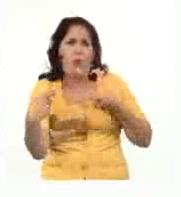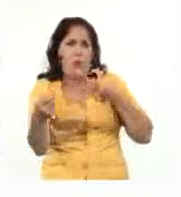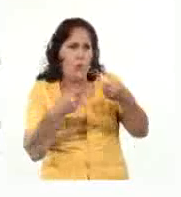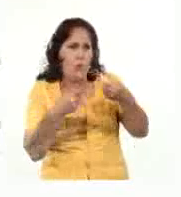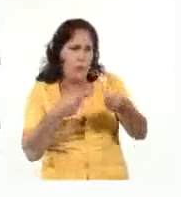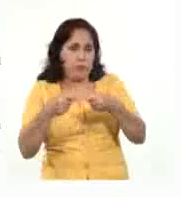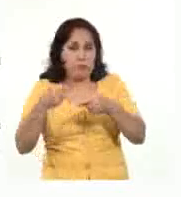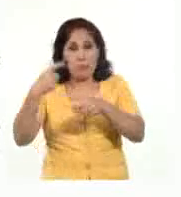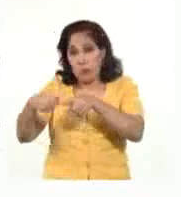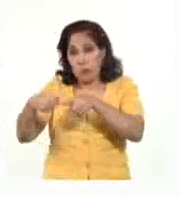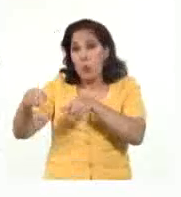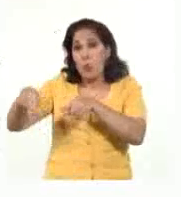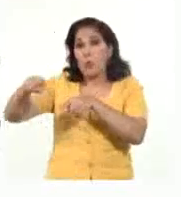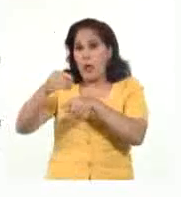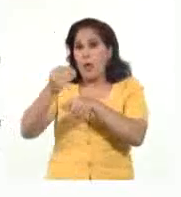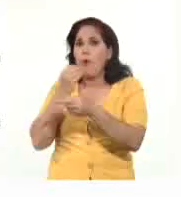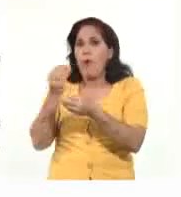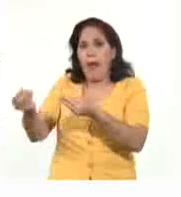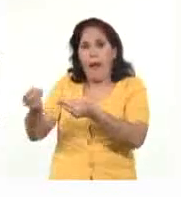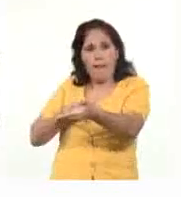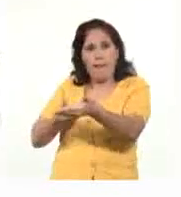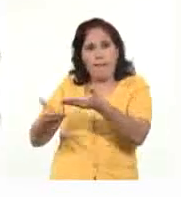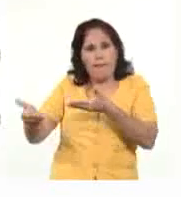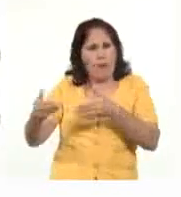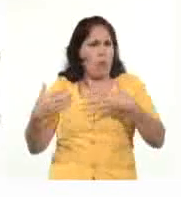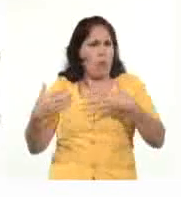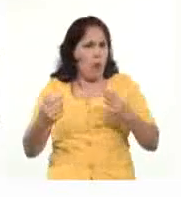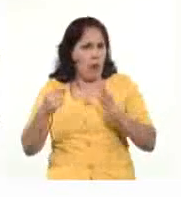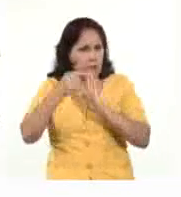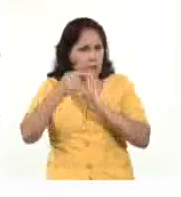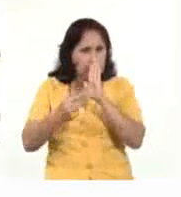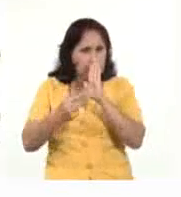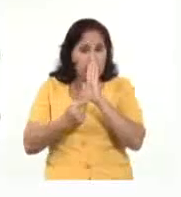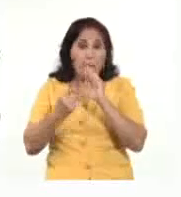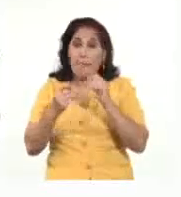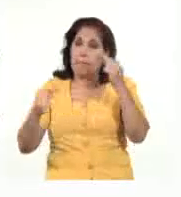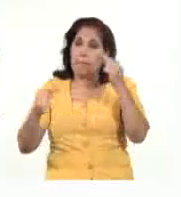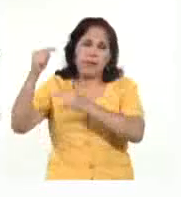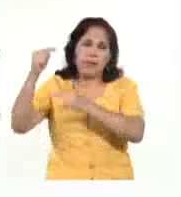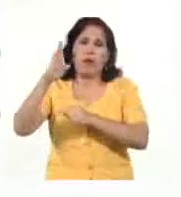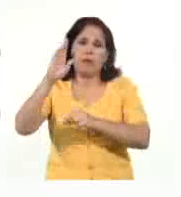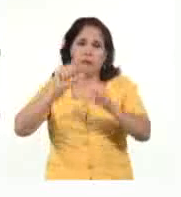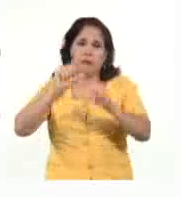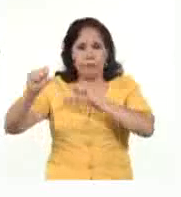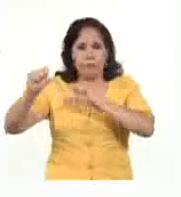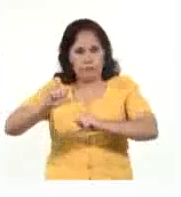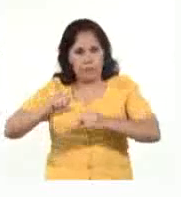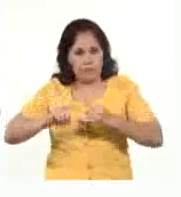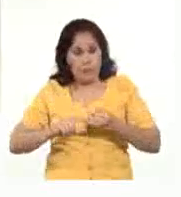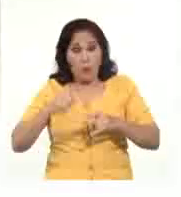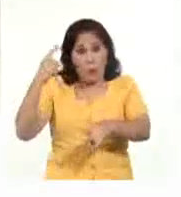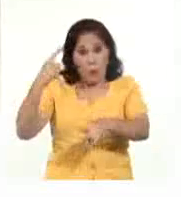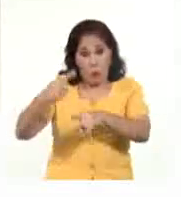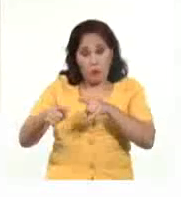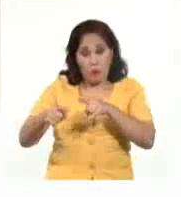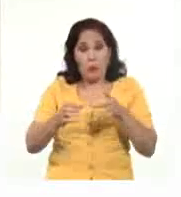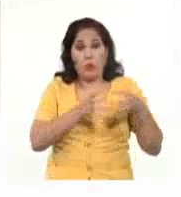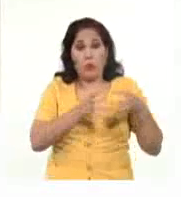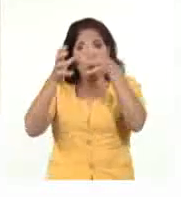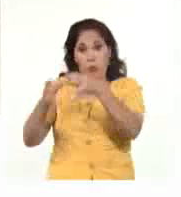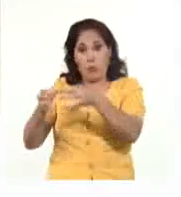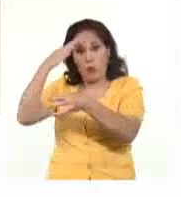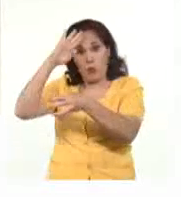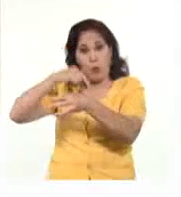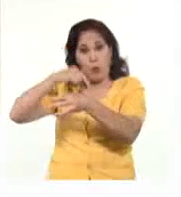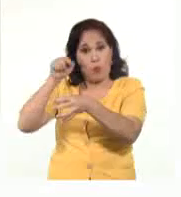y la oferta exportable de la nación caribeña, con énfasis en el sector biofarmacéutico. Como parte de la delegación cubana,